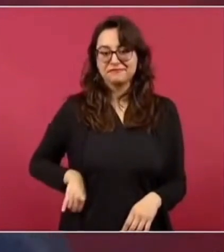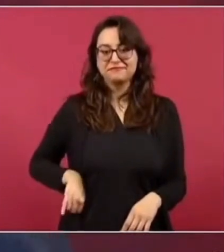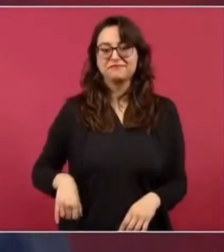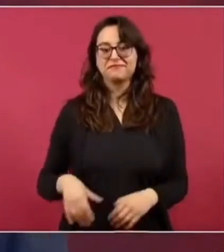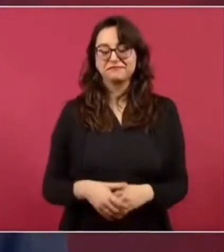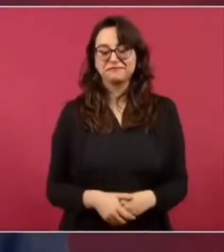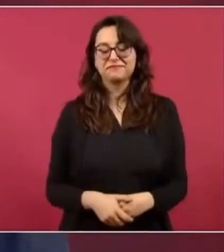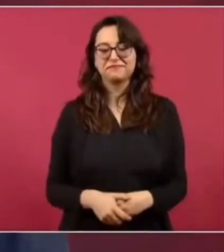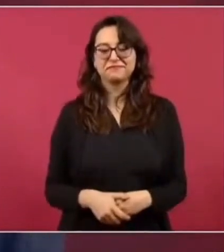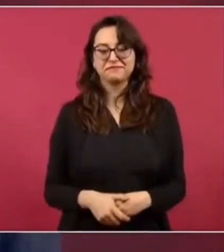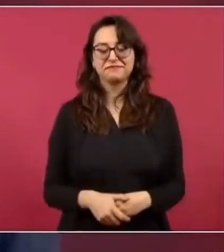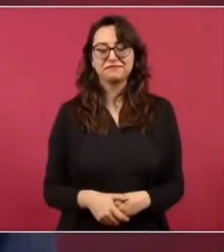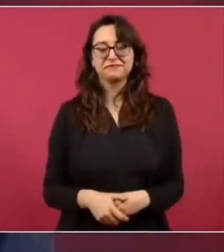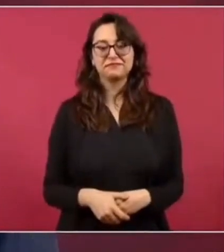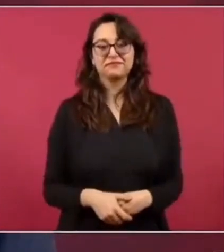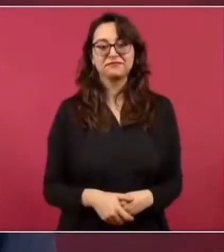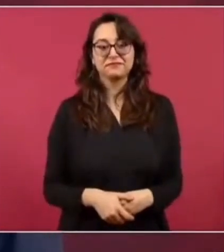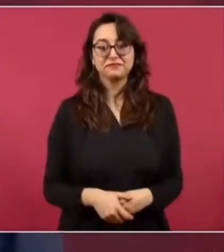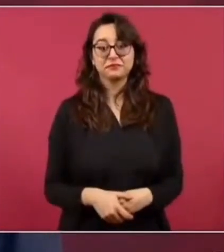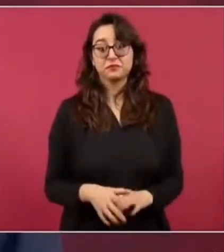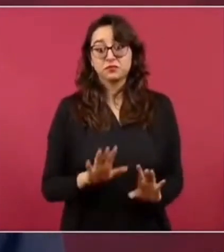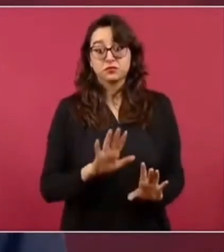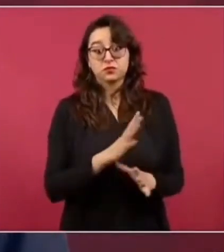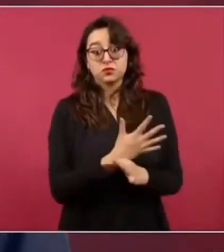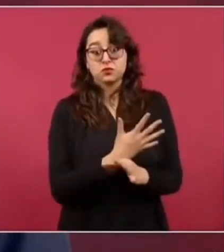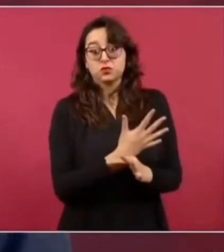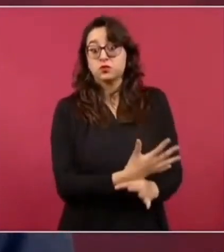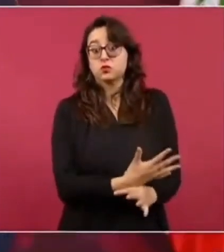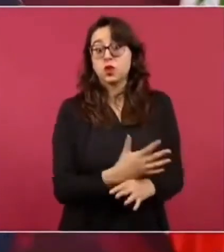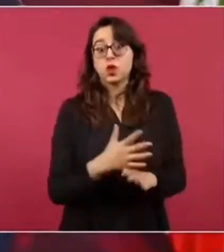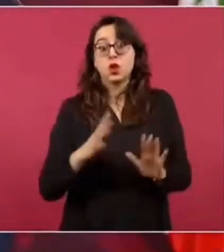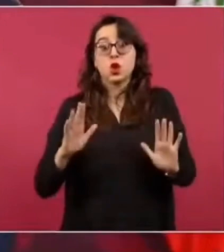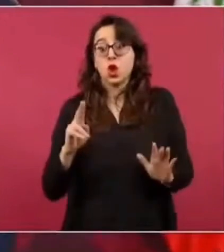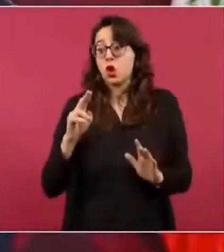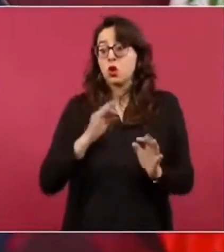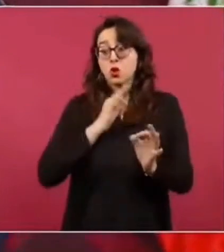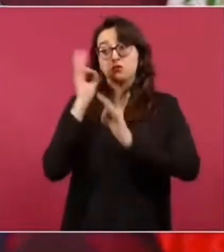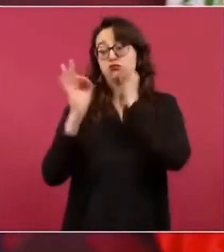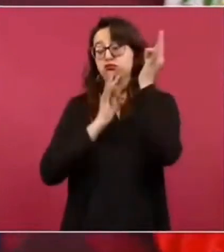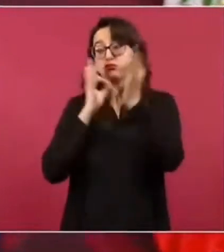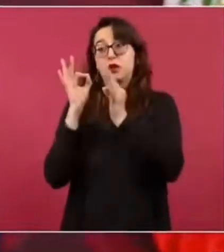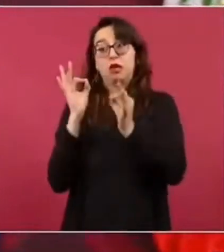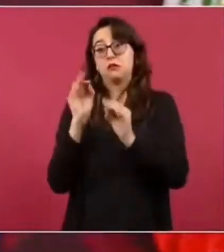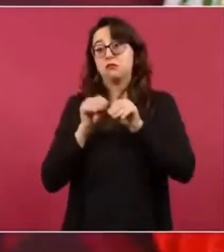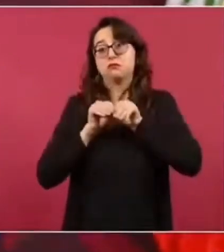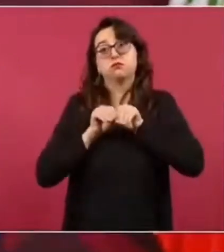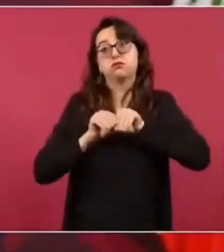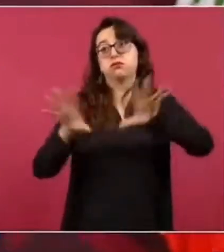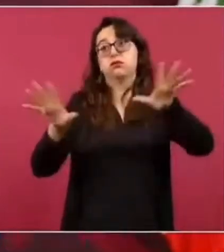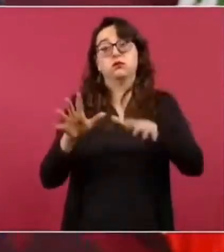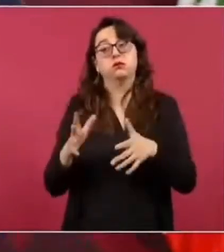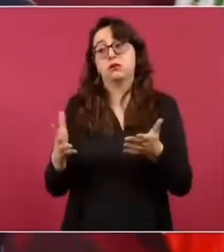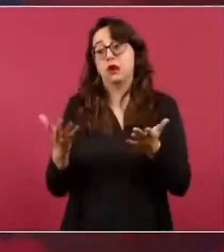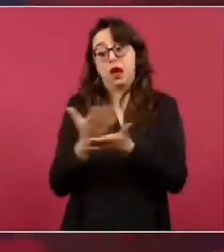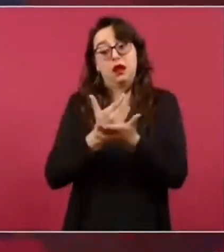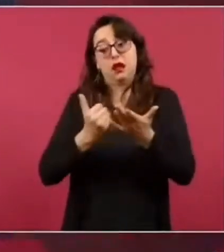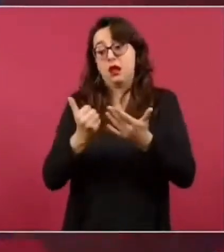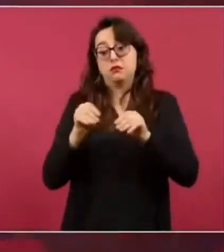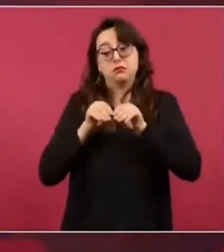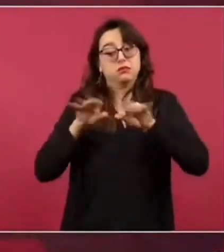y dicen la nota es la nota si la nota es la nota pero eso